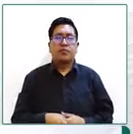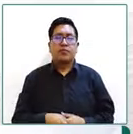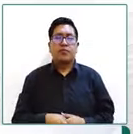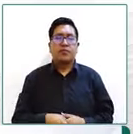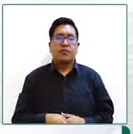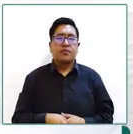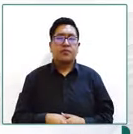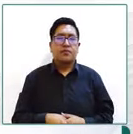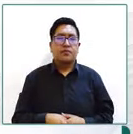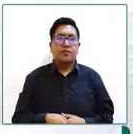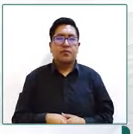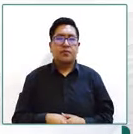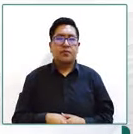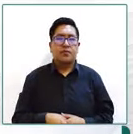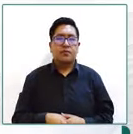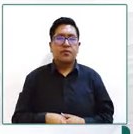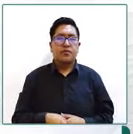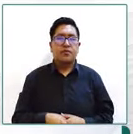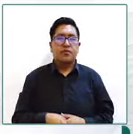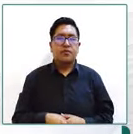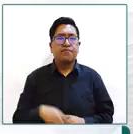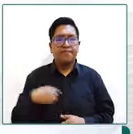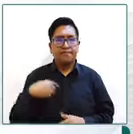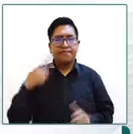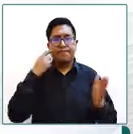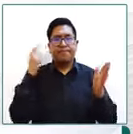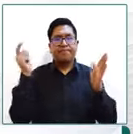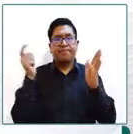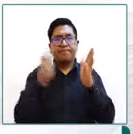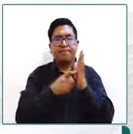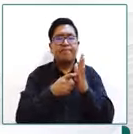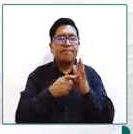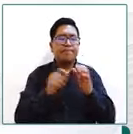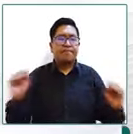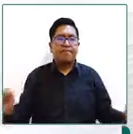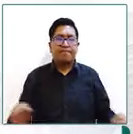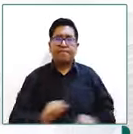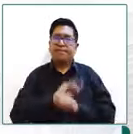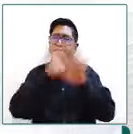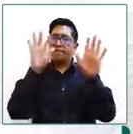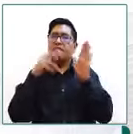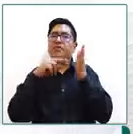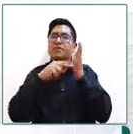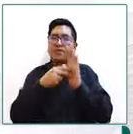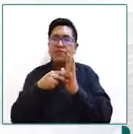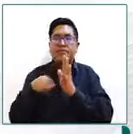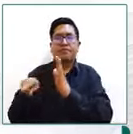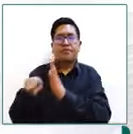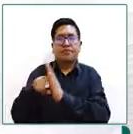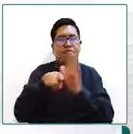y obviamente esto tiene un efecto negativo